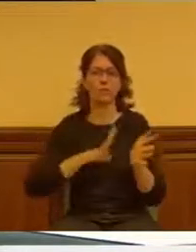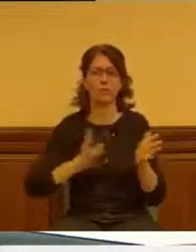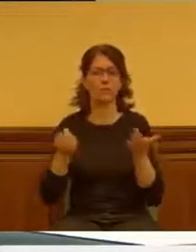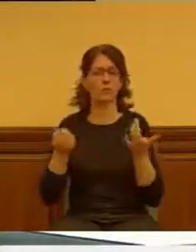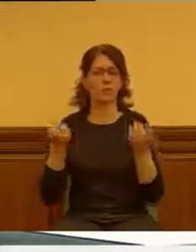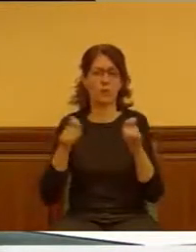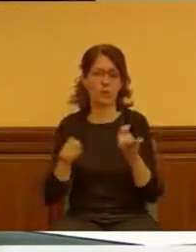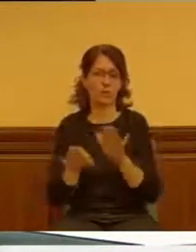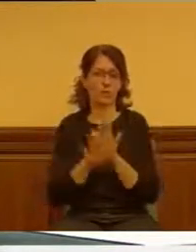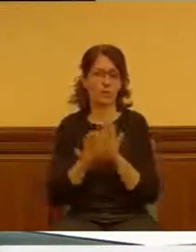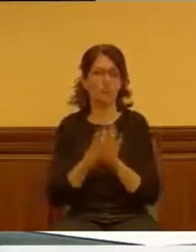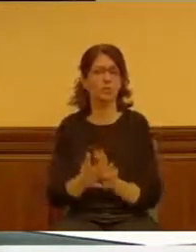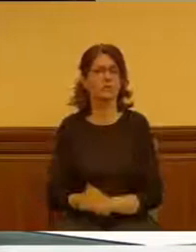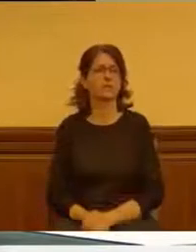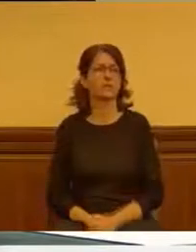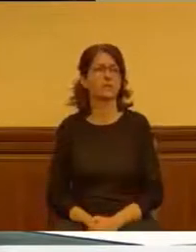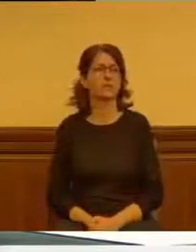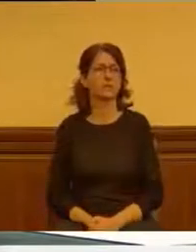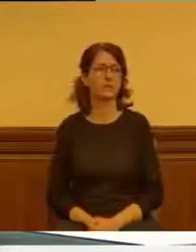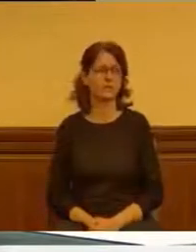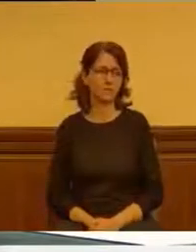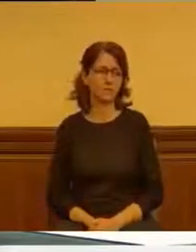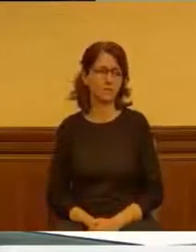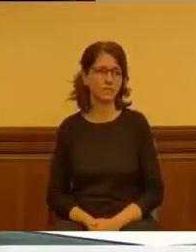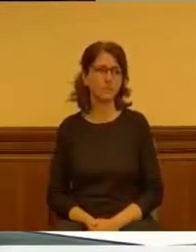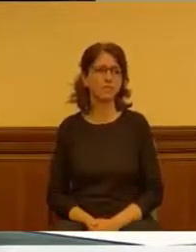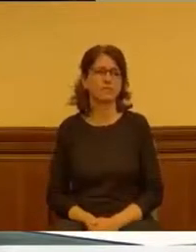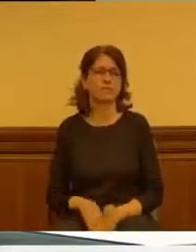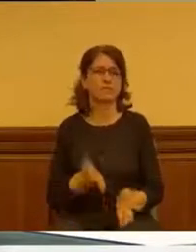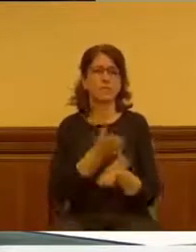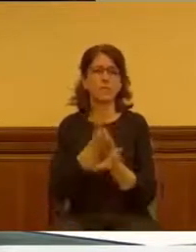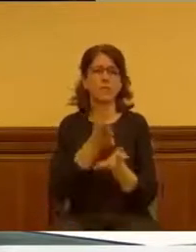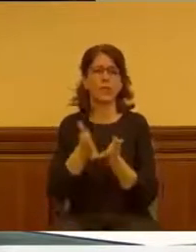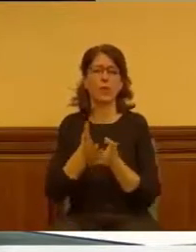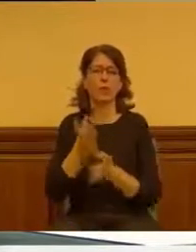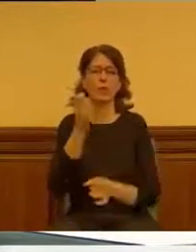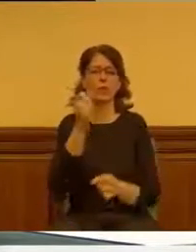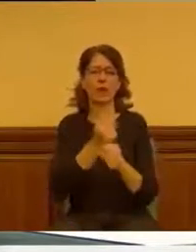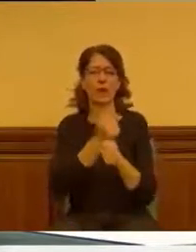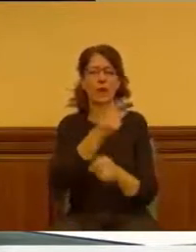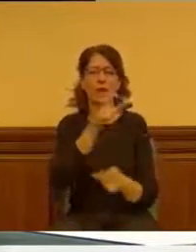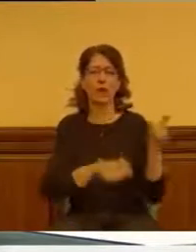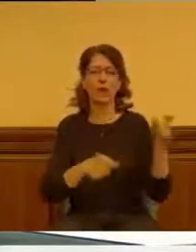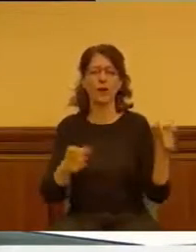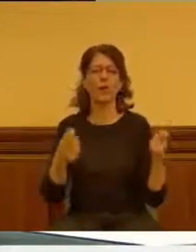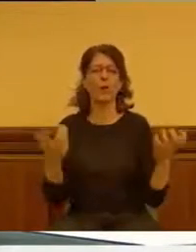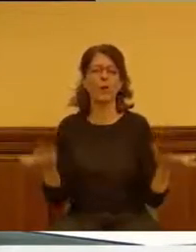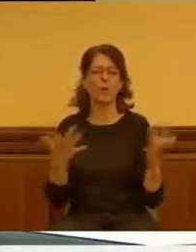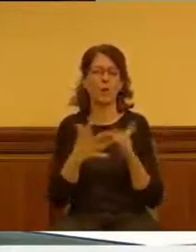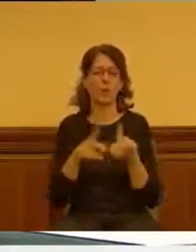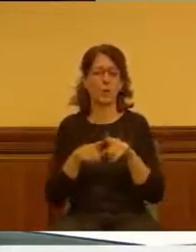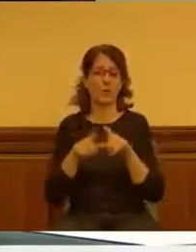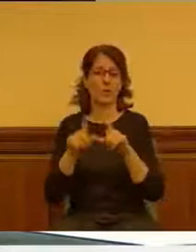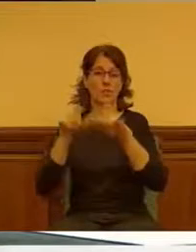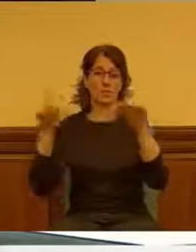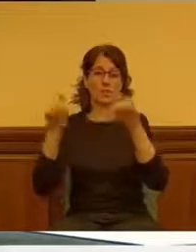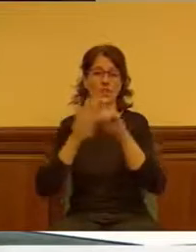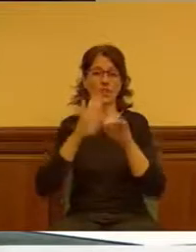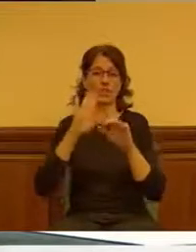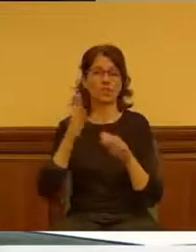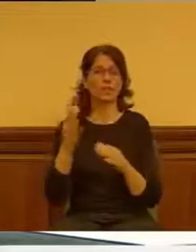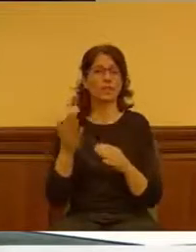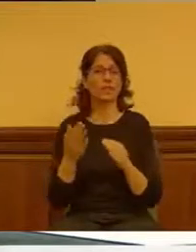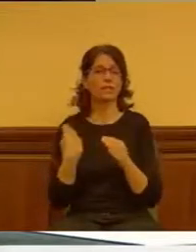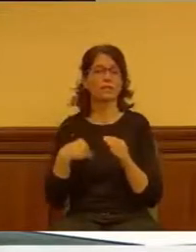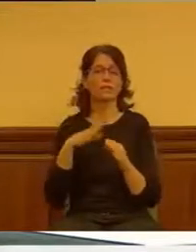formas, mire, las opciones que tienen estas trabajadoras son que la empresa, que hasta ese momento, o sea, a la que